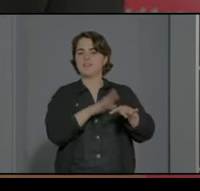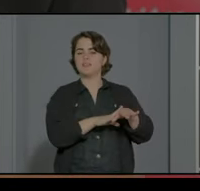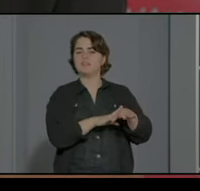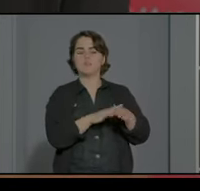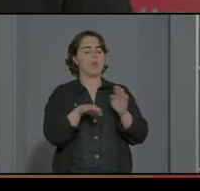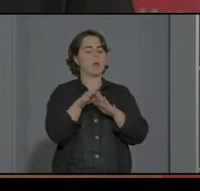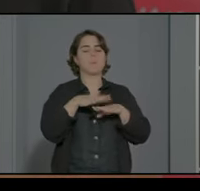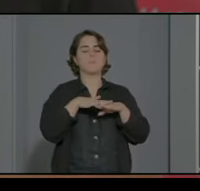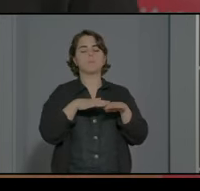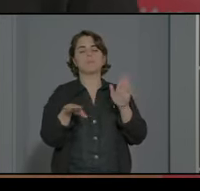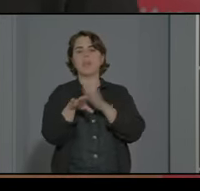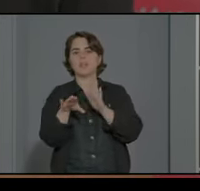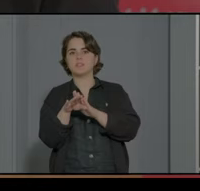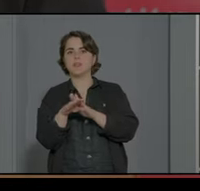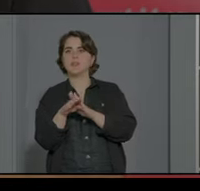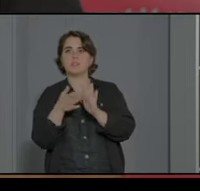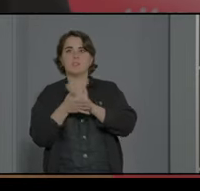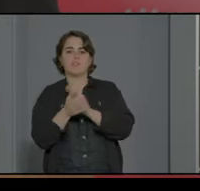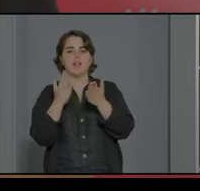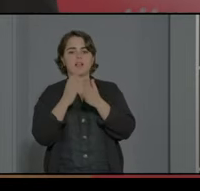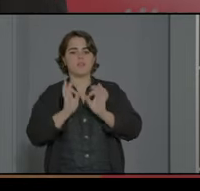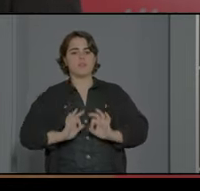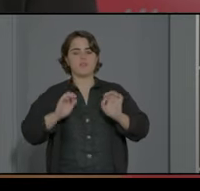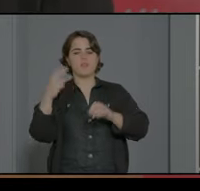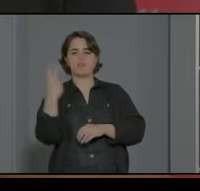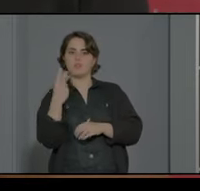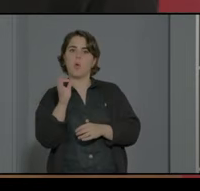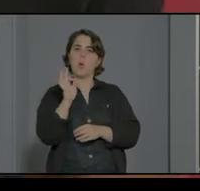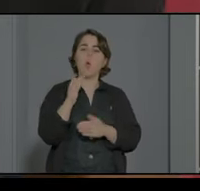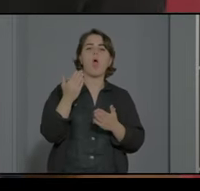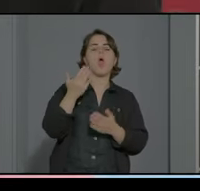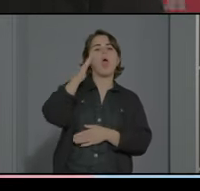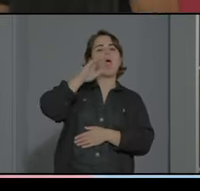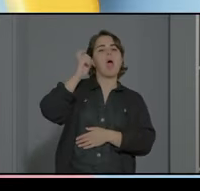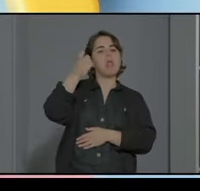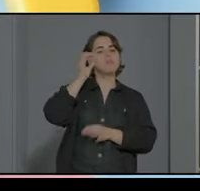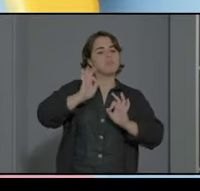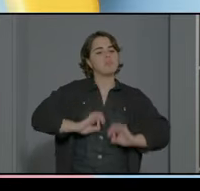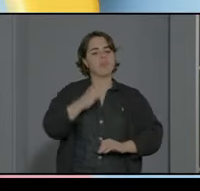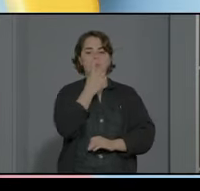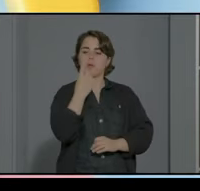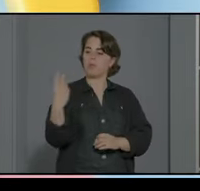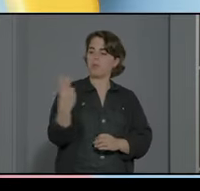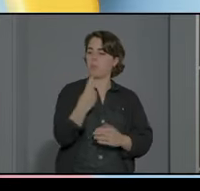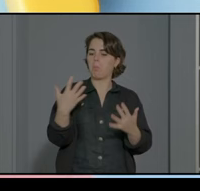el aula que se encuentra en secundaria con algunos alumnos que pueden ser de primaria que pues capacidades pueden ser